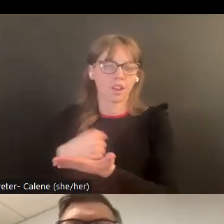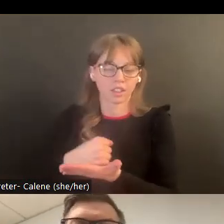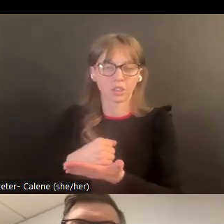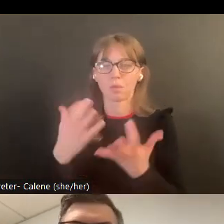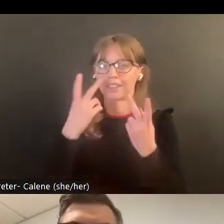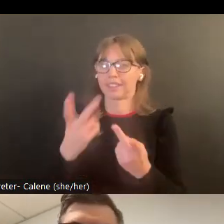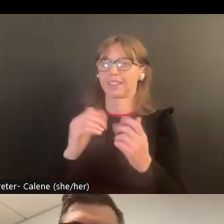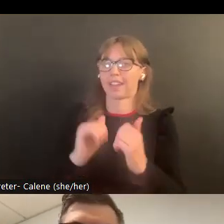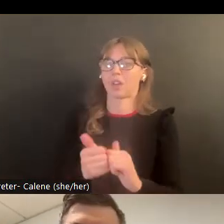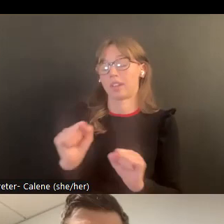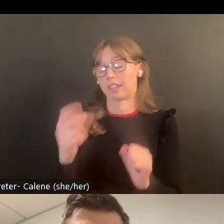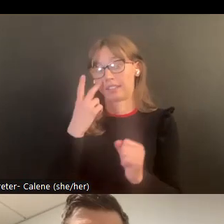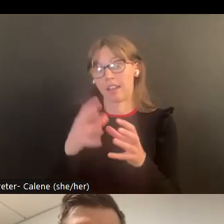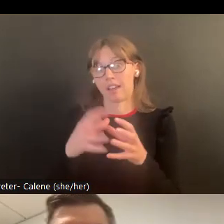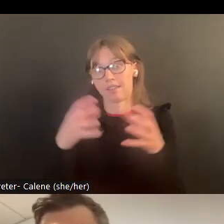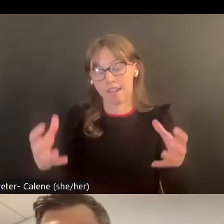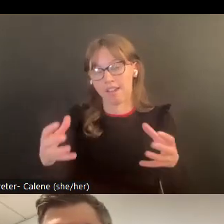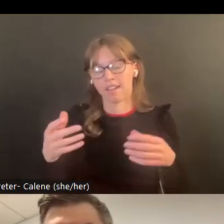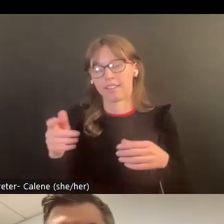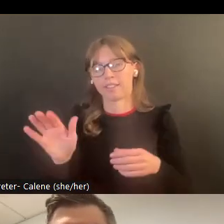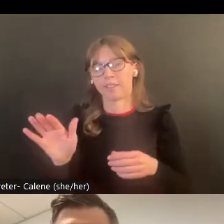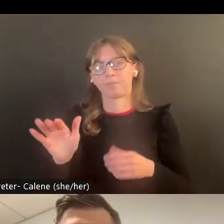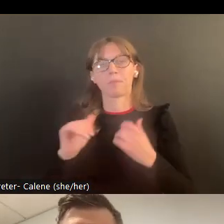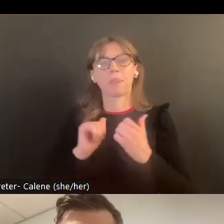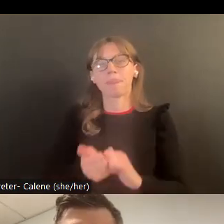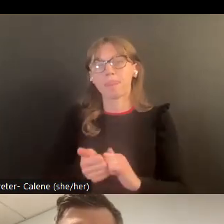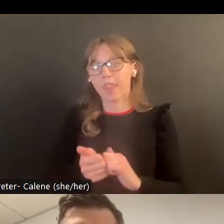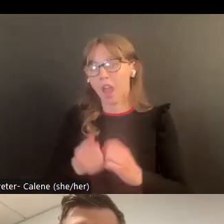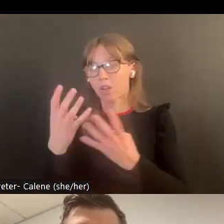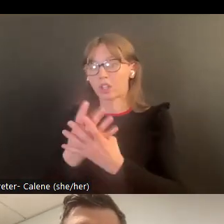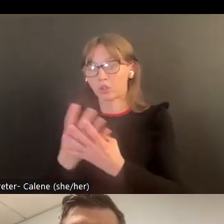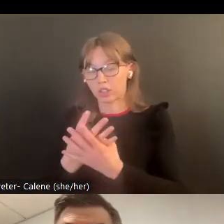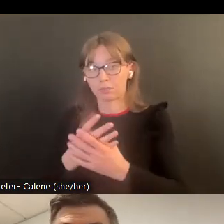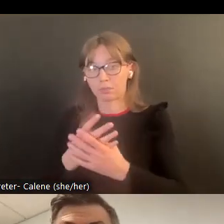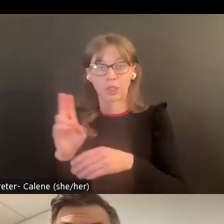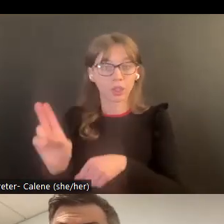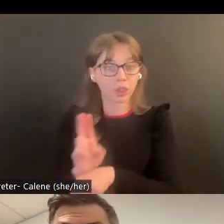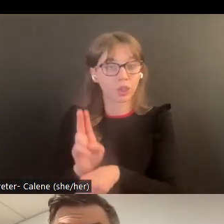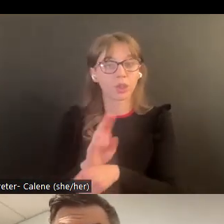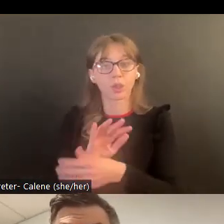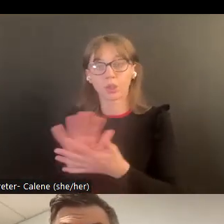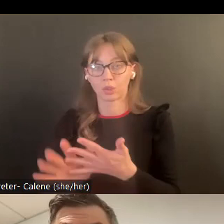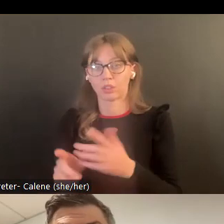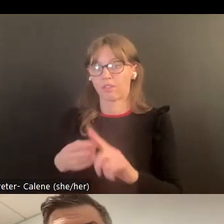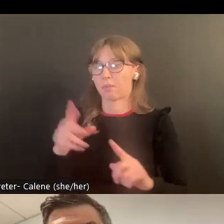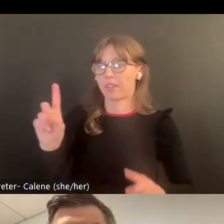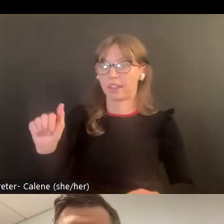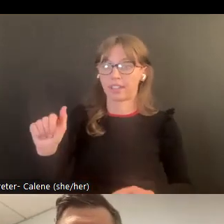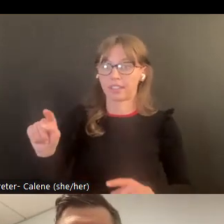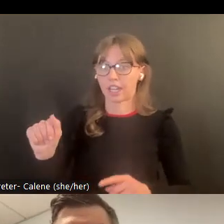porque podemos ver lo que sí se ve mucho para cuando se demuestra cómo está